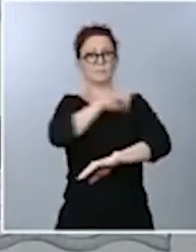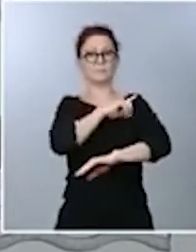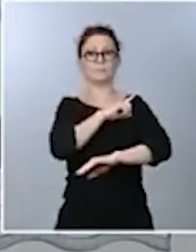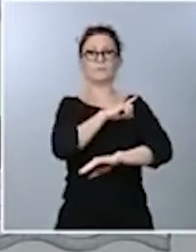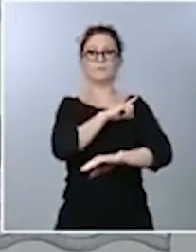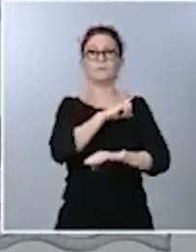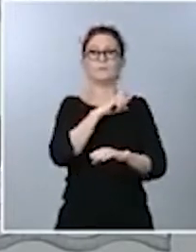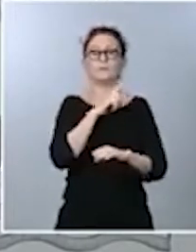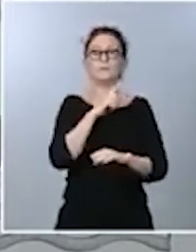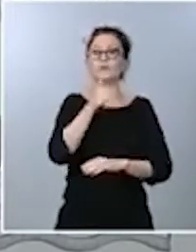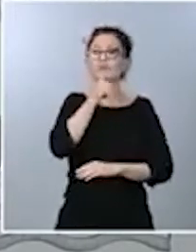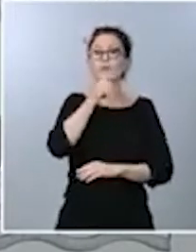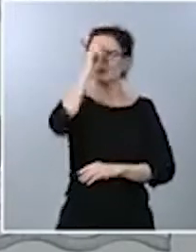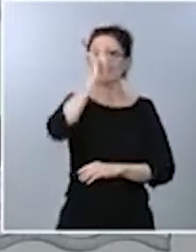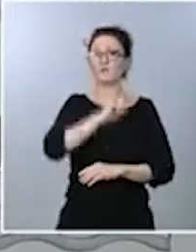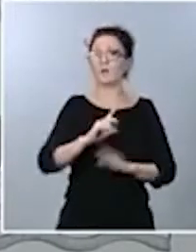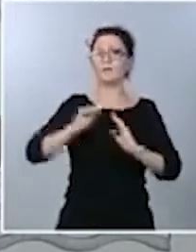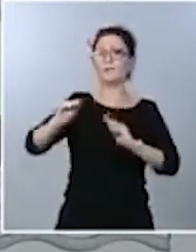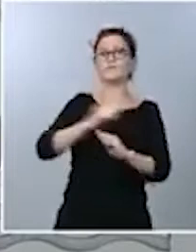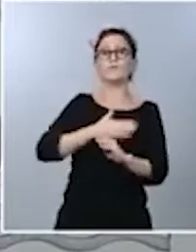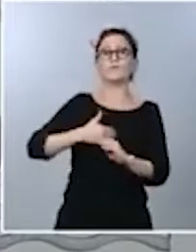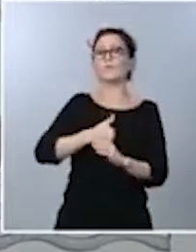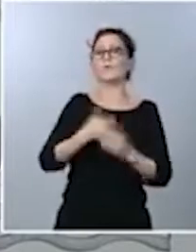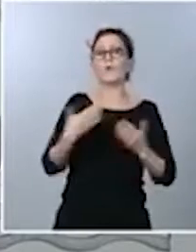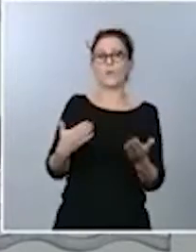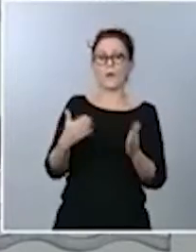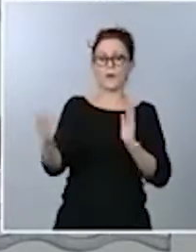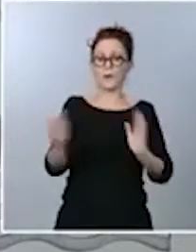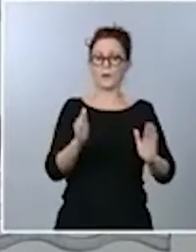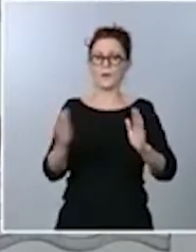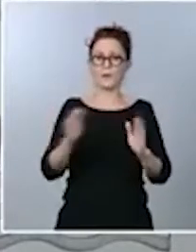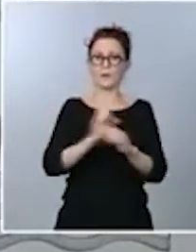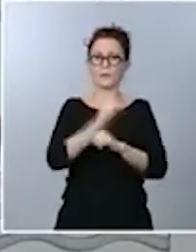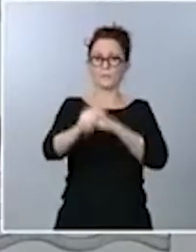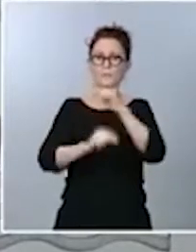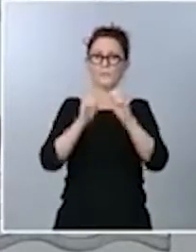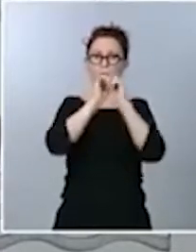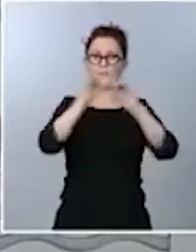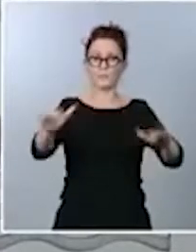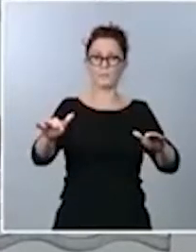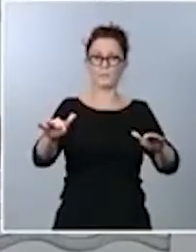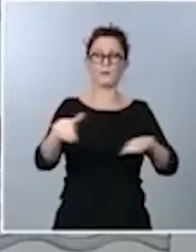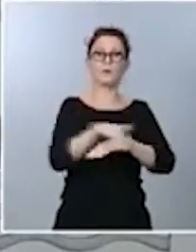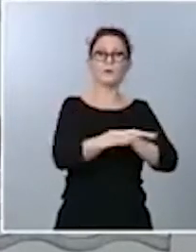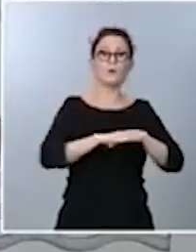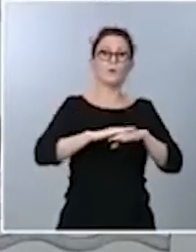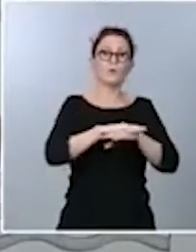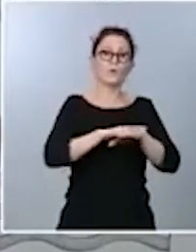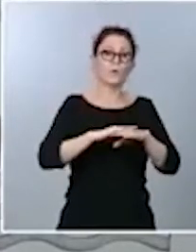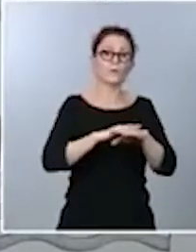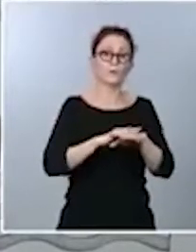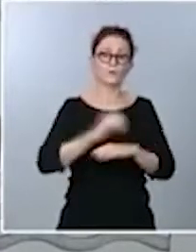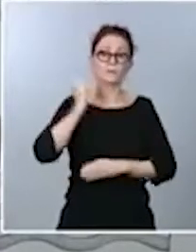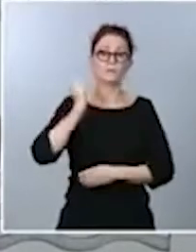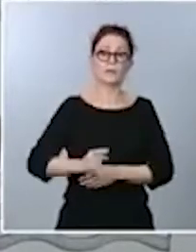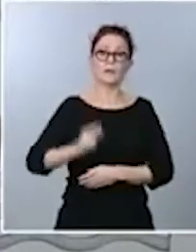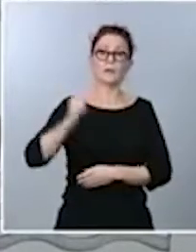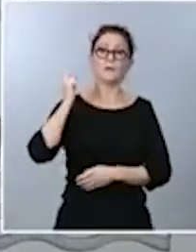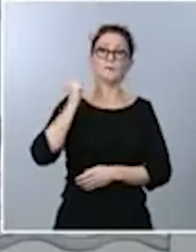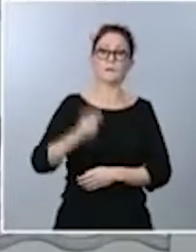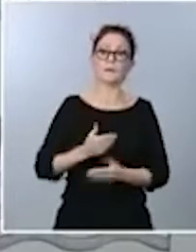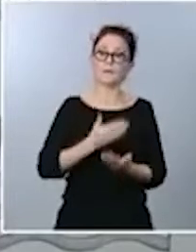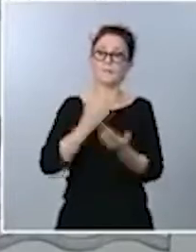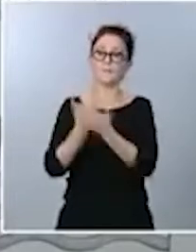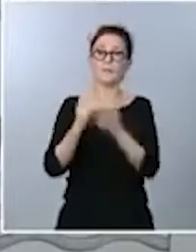jugar durante esta pandemia. El Gobierno permanentemente ha hecho una invitación para unidad, para unir